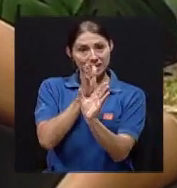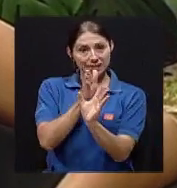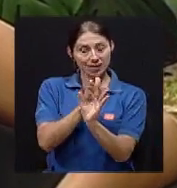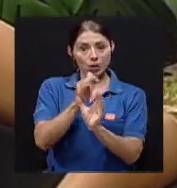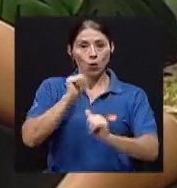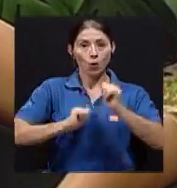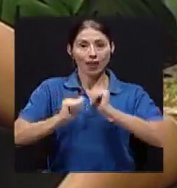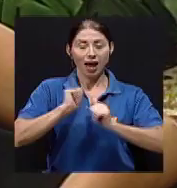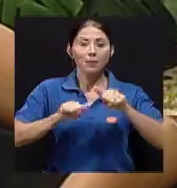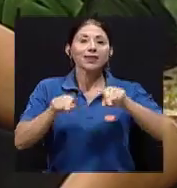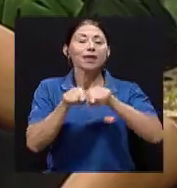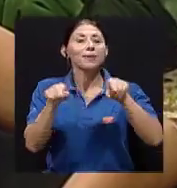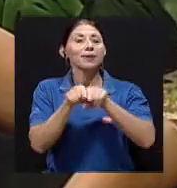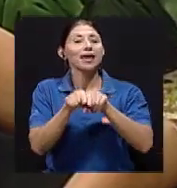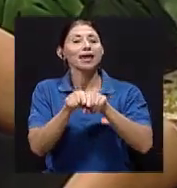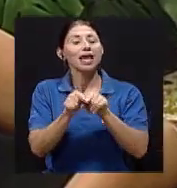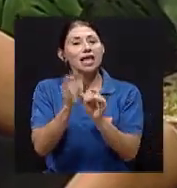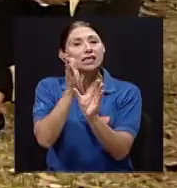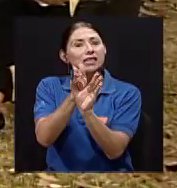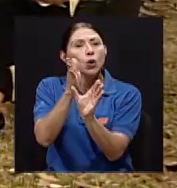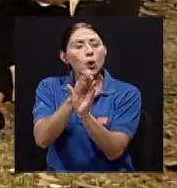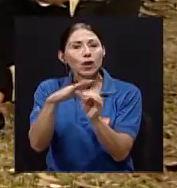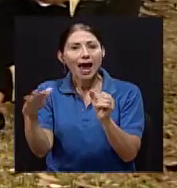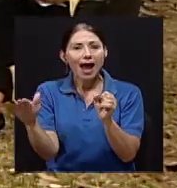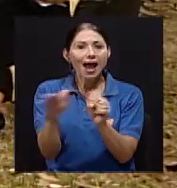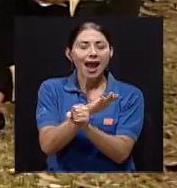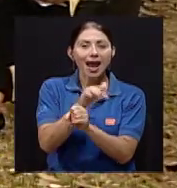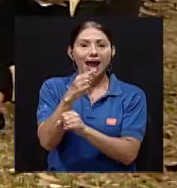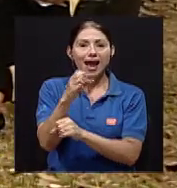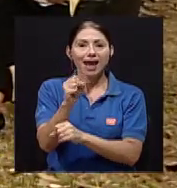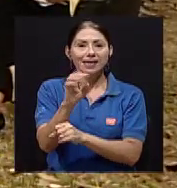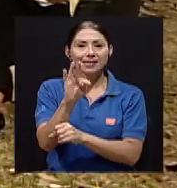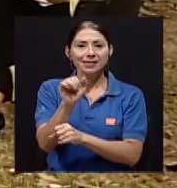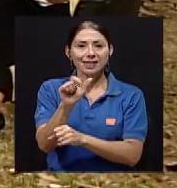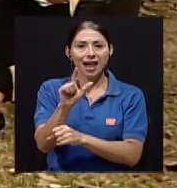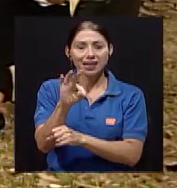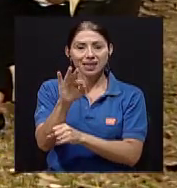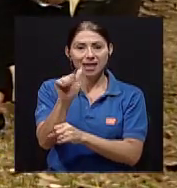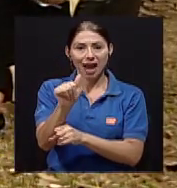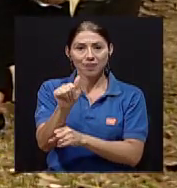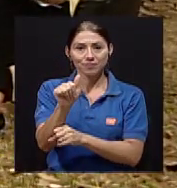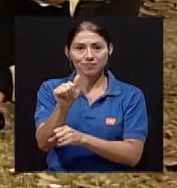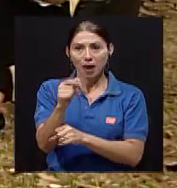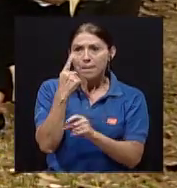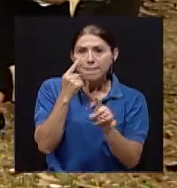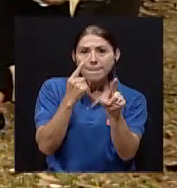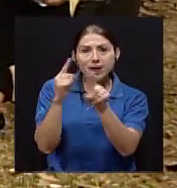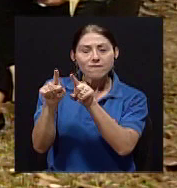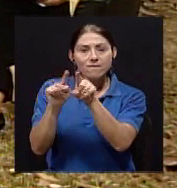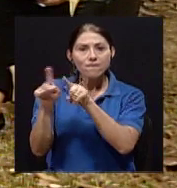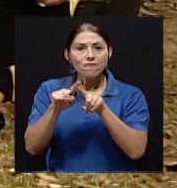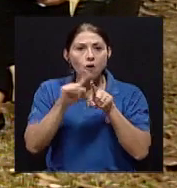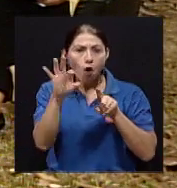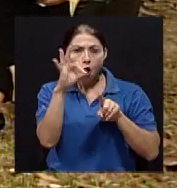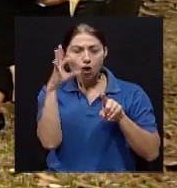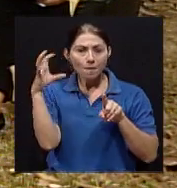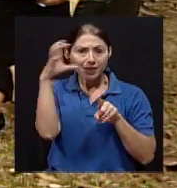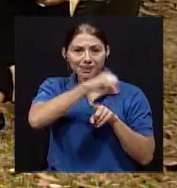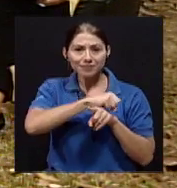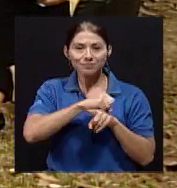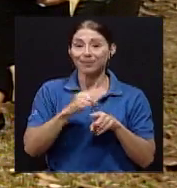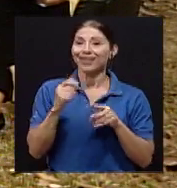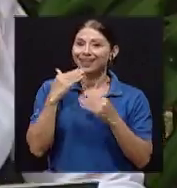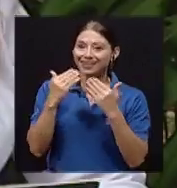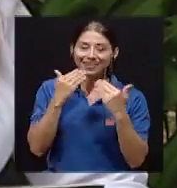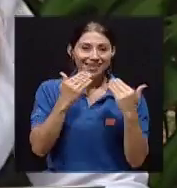gestáltica. Bienvenida. Muchas gracias. Queremos iniciar de una vez Verónica, porque muchas veces por lo general es un tema bastante